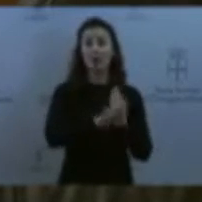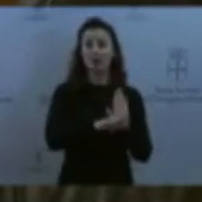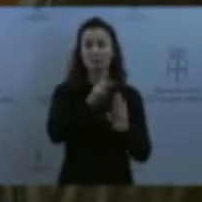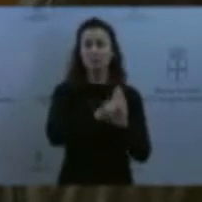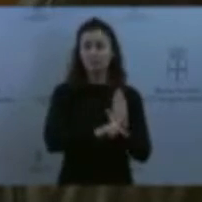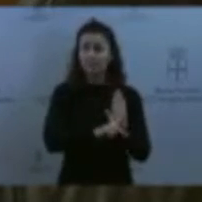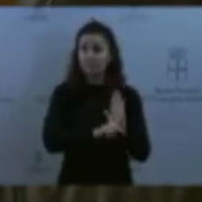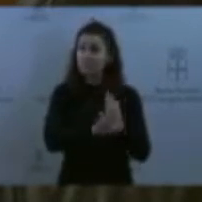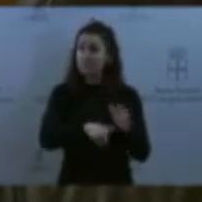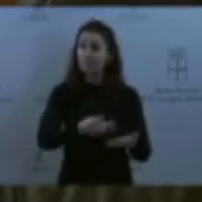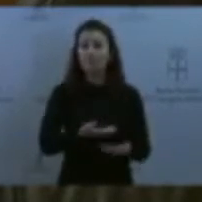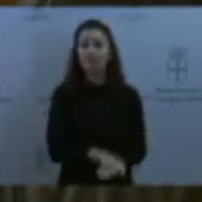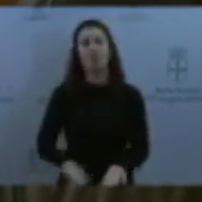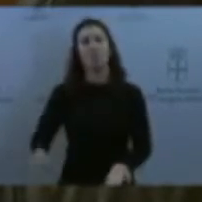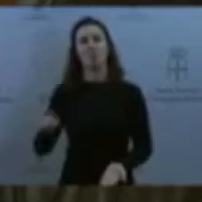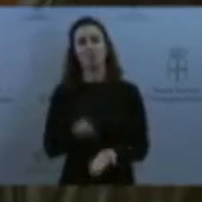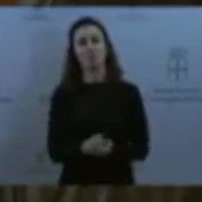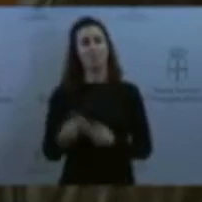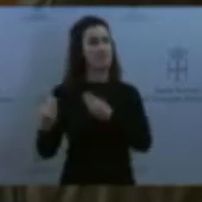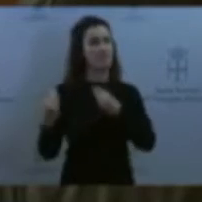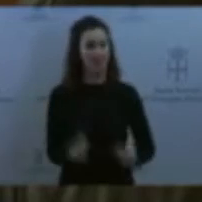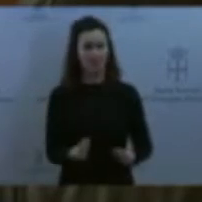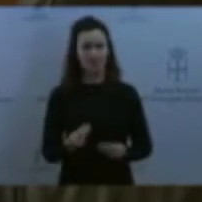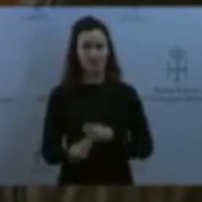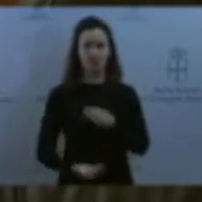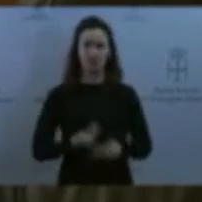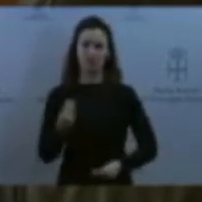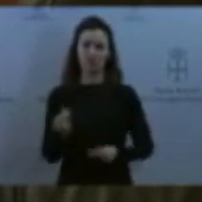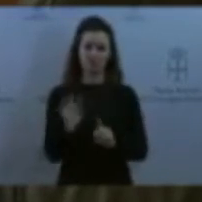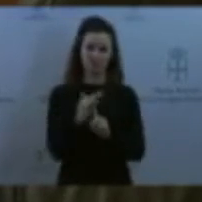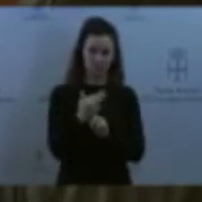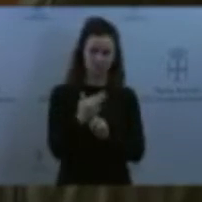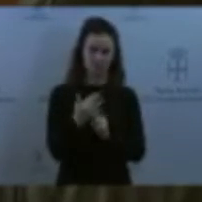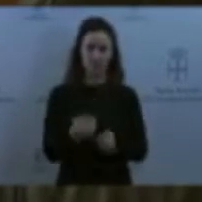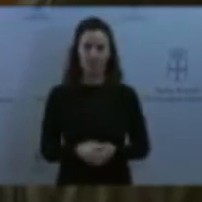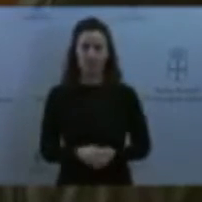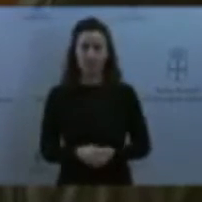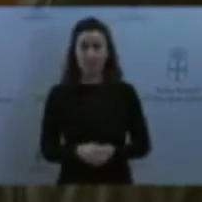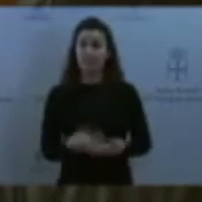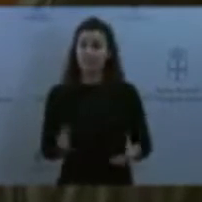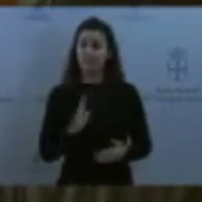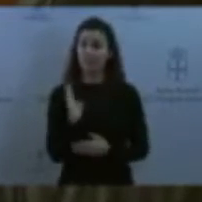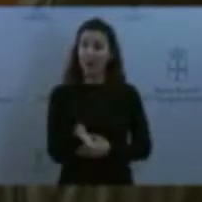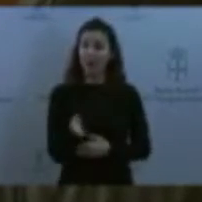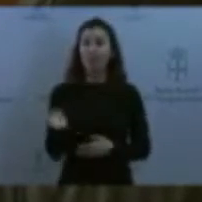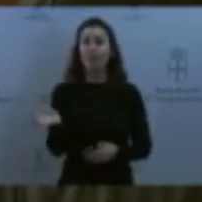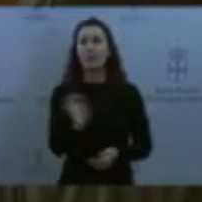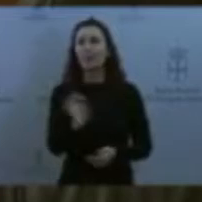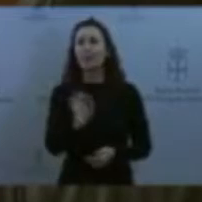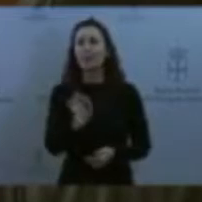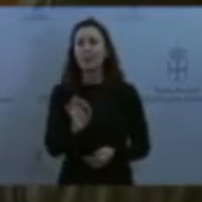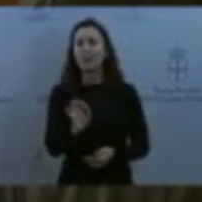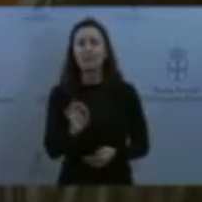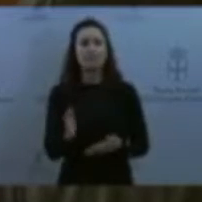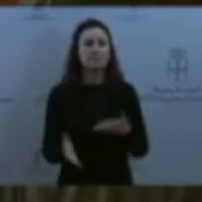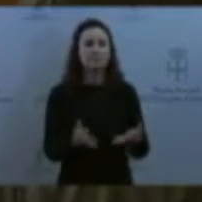situación alterada, sancionar o realmente impedir de una forma definitiva que